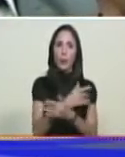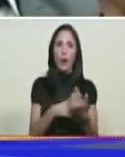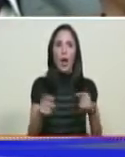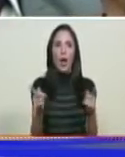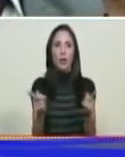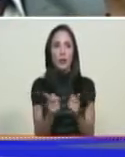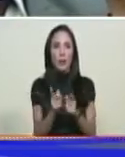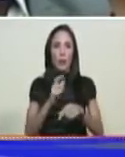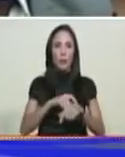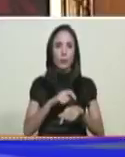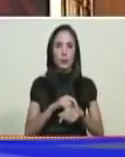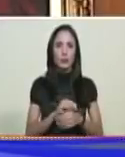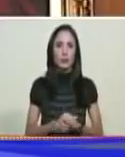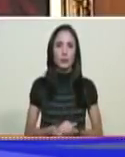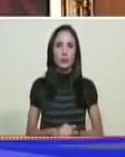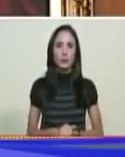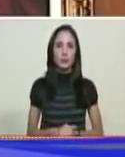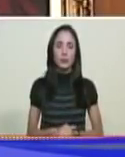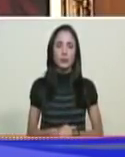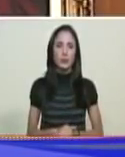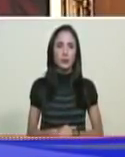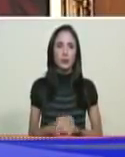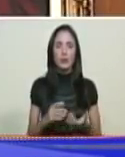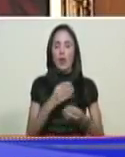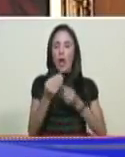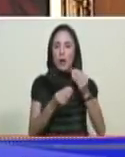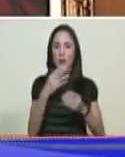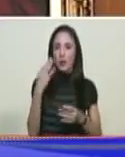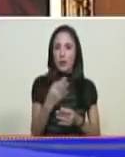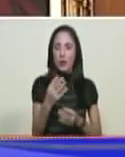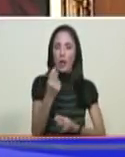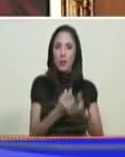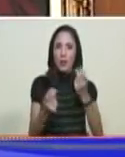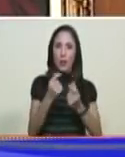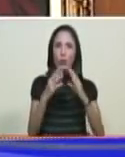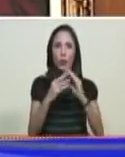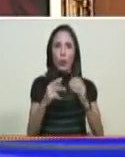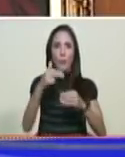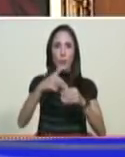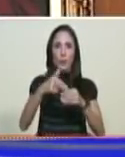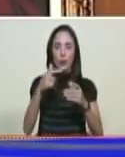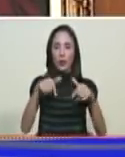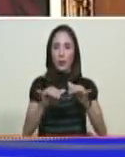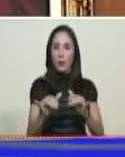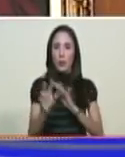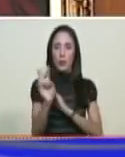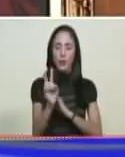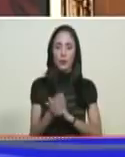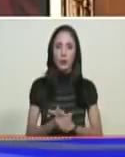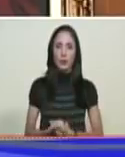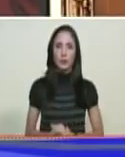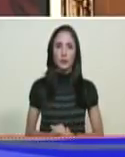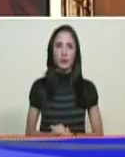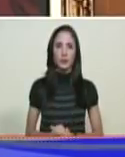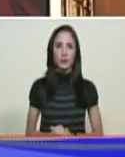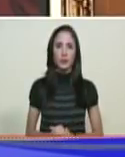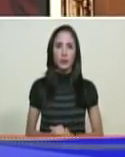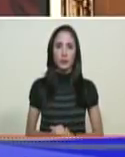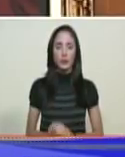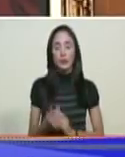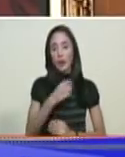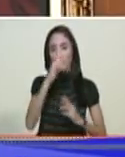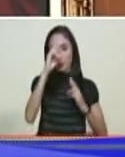mediano plazo en realizar la riqueza petrolera venezolana siempre respetando